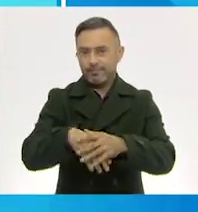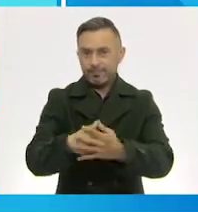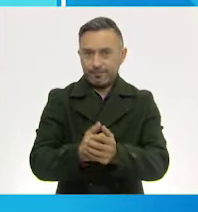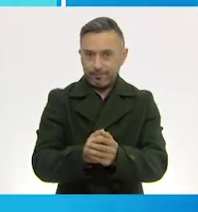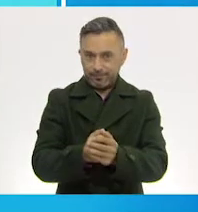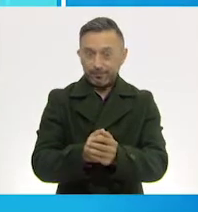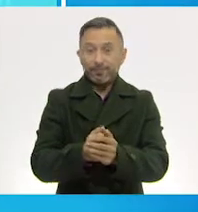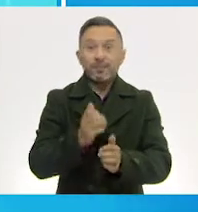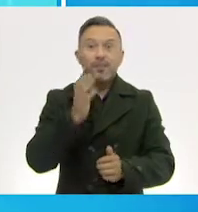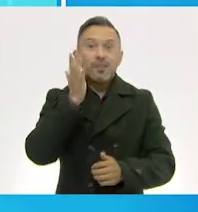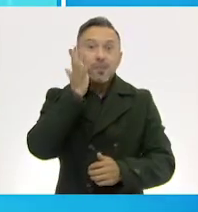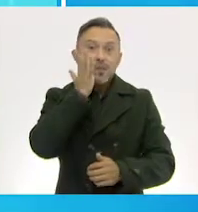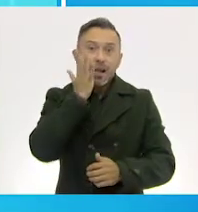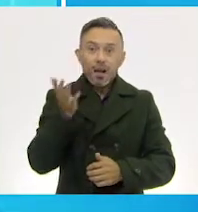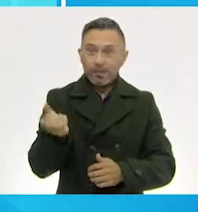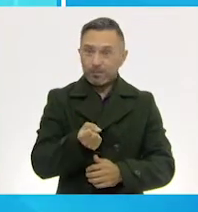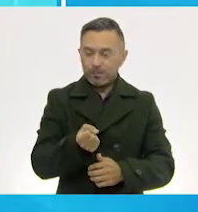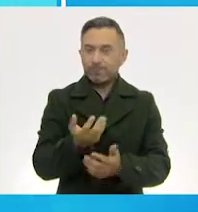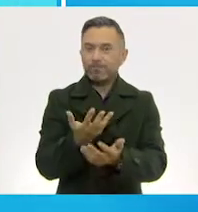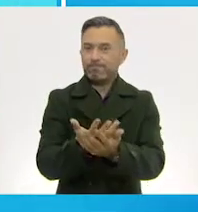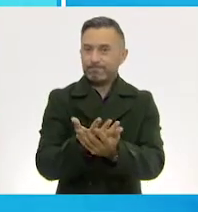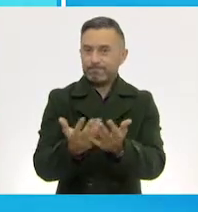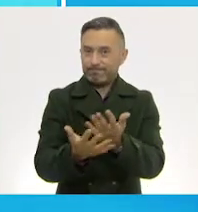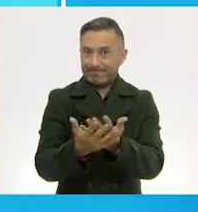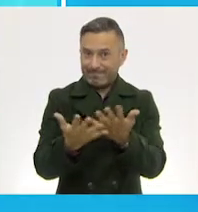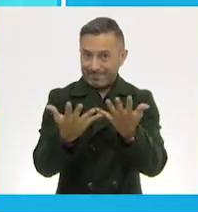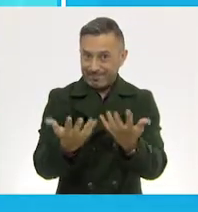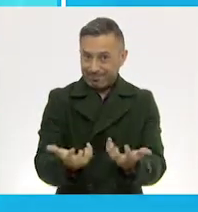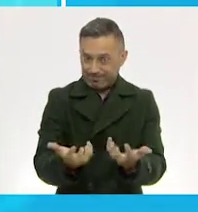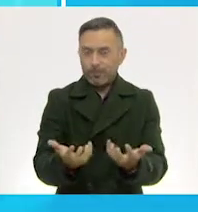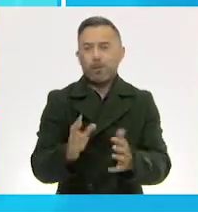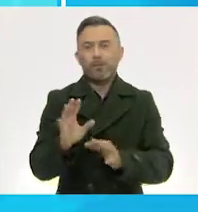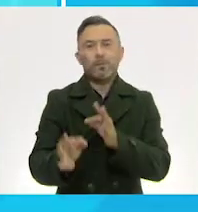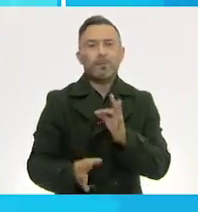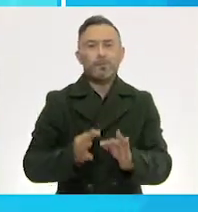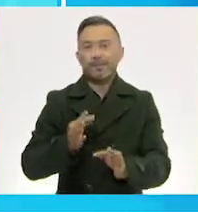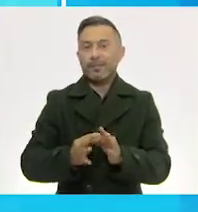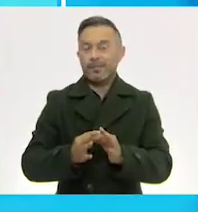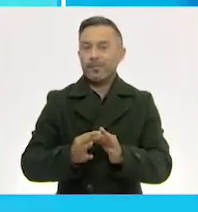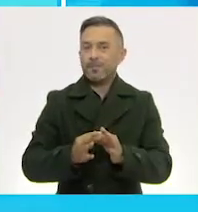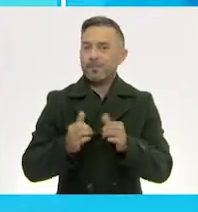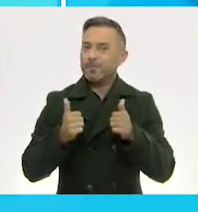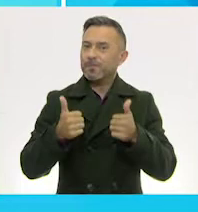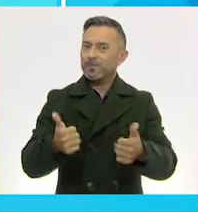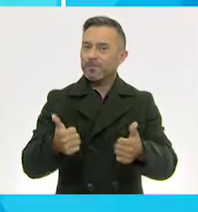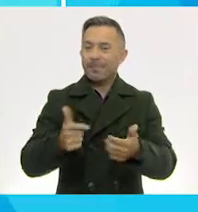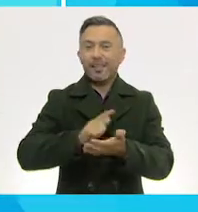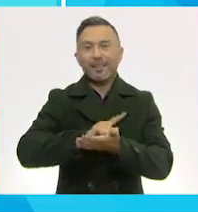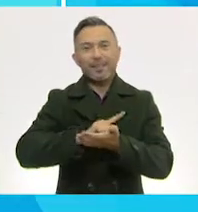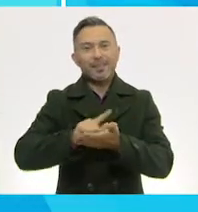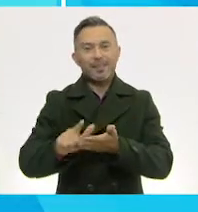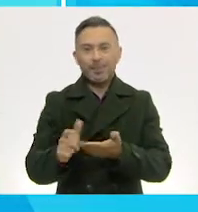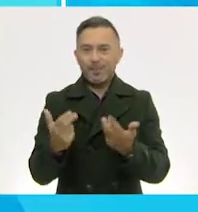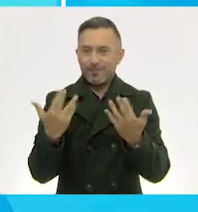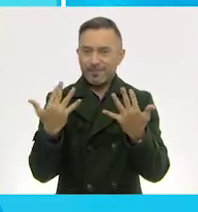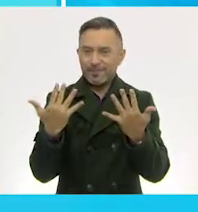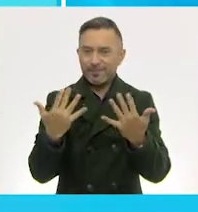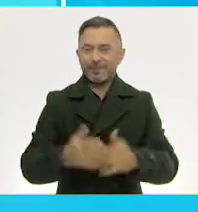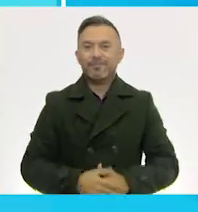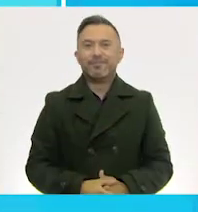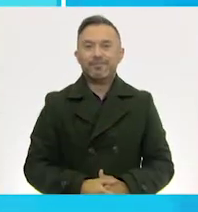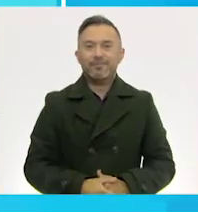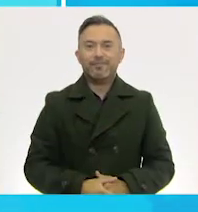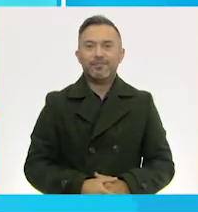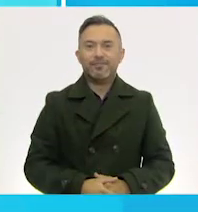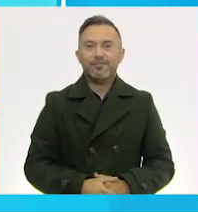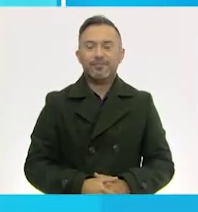Enjuaga tus manos con agua. Sécalas con una toalla. ¡Y listo! Tus manos están limpias.